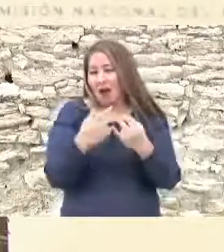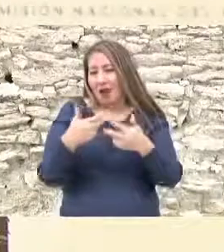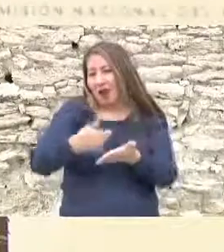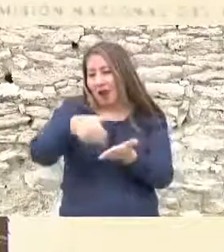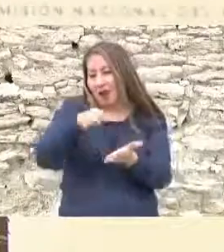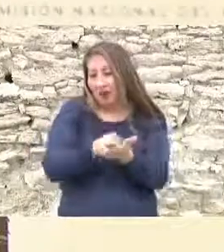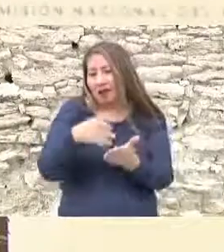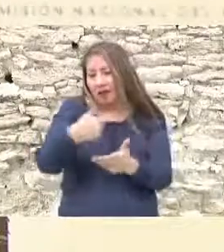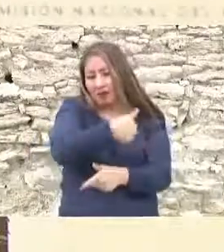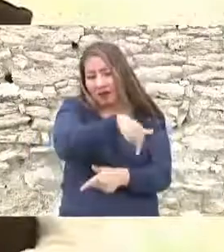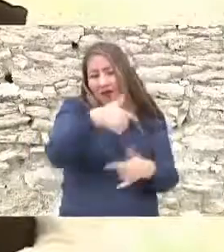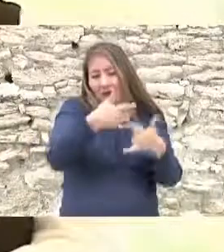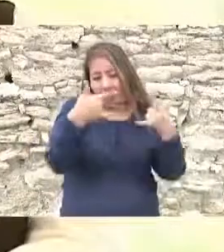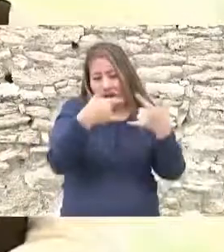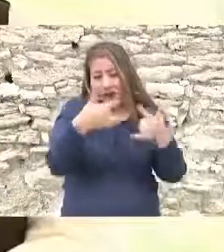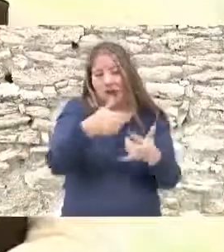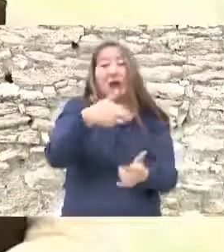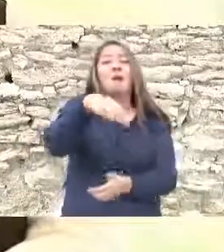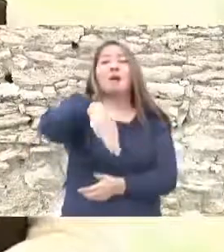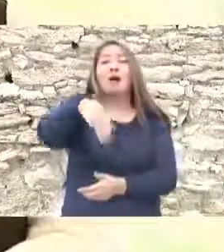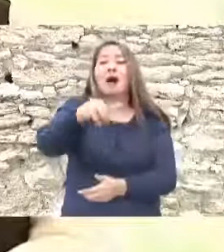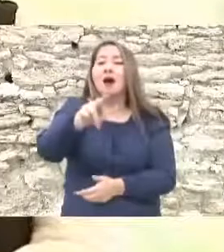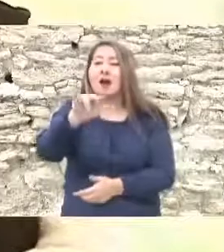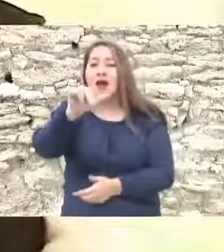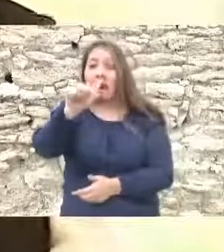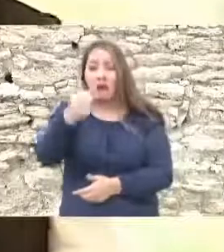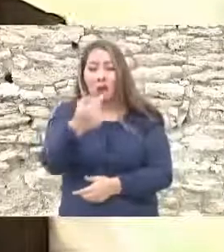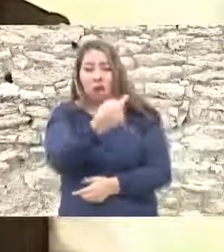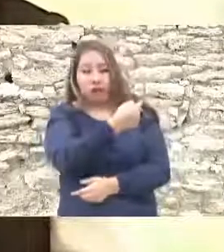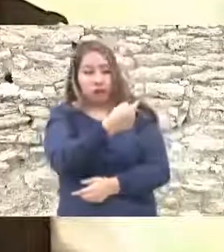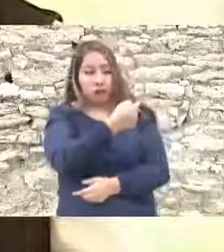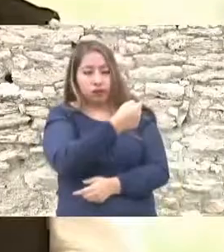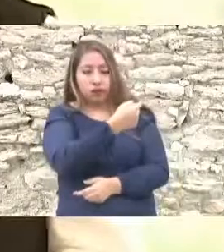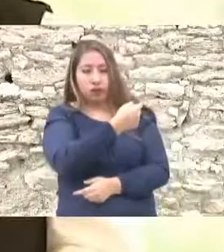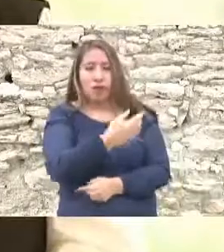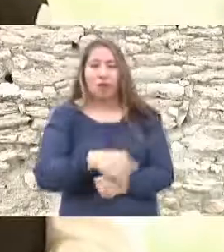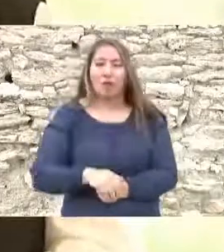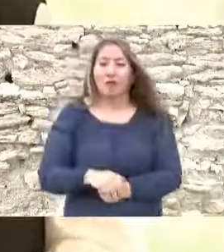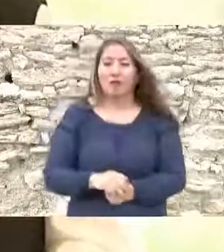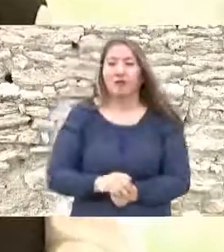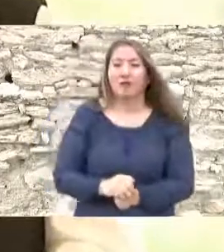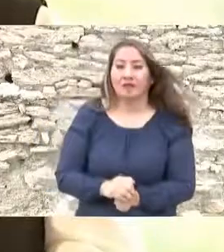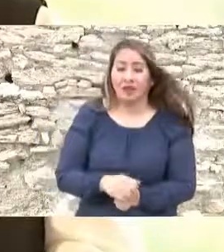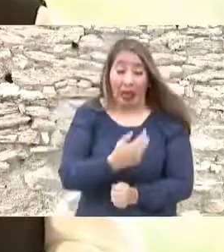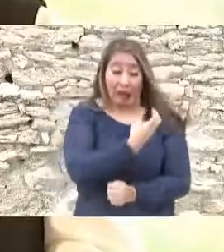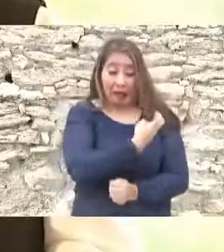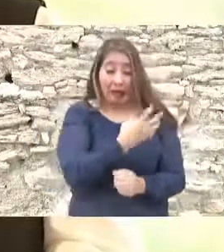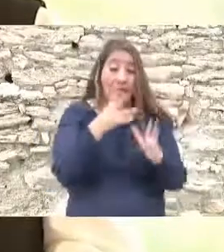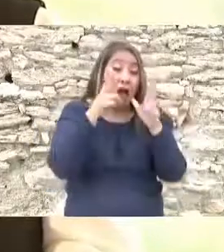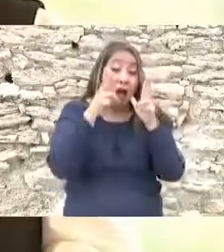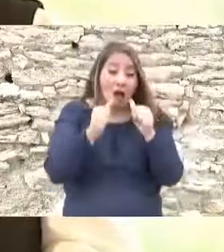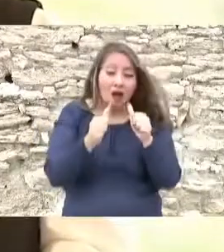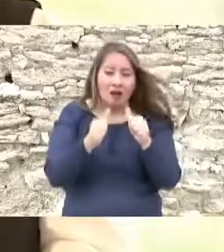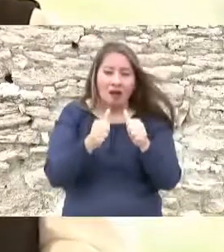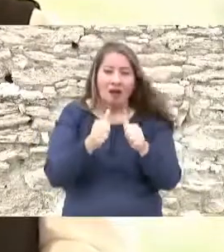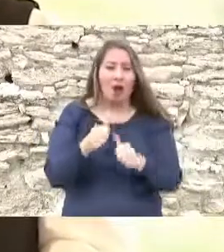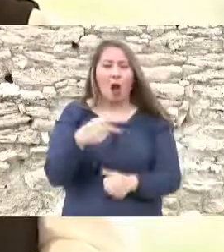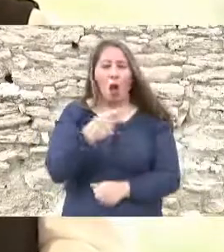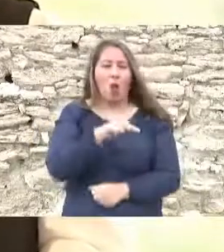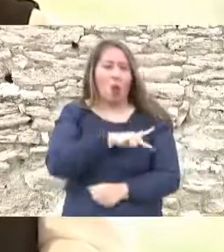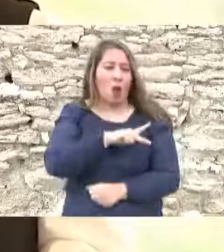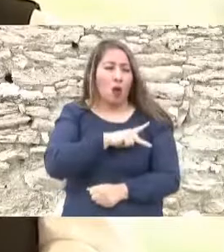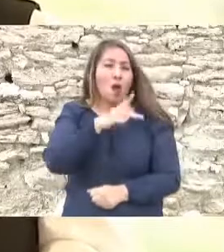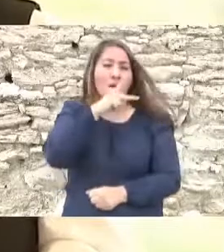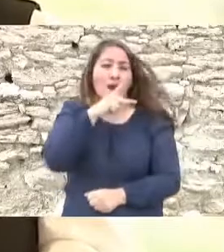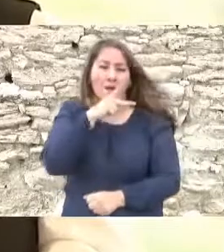menciona el gobernador, es precisamente en la casa que vemos ahí al fondo del lado izquierdo, en este rancho que era de Don Jesús Carranza,